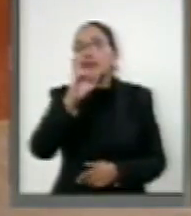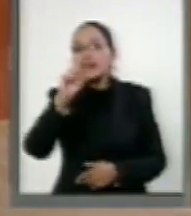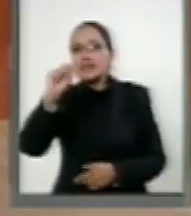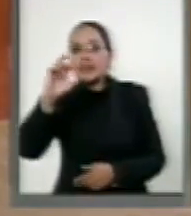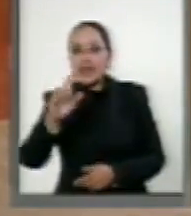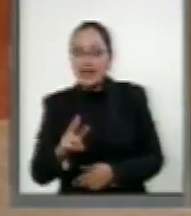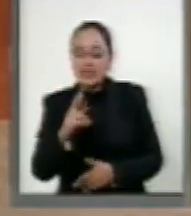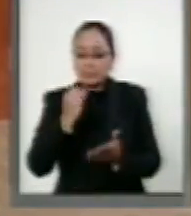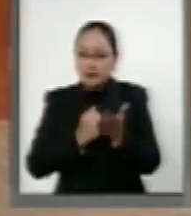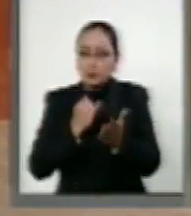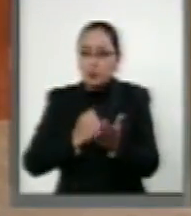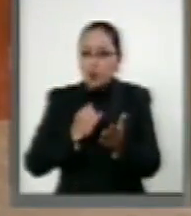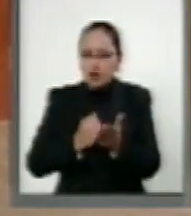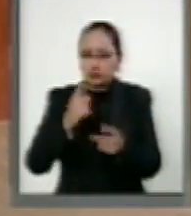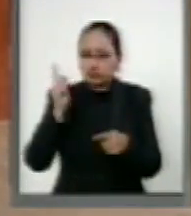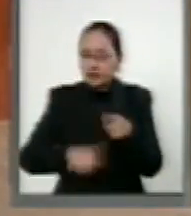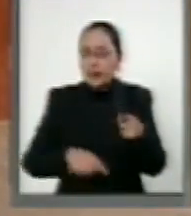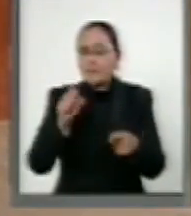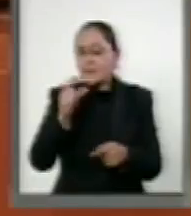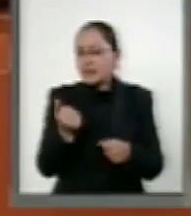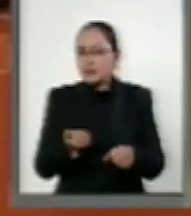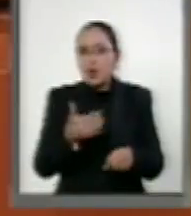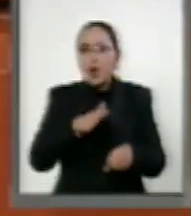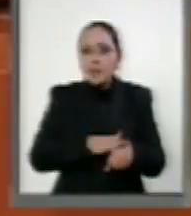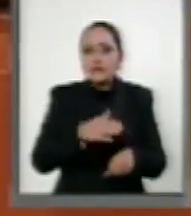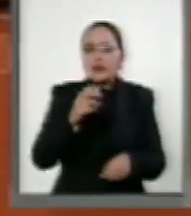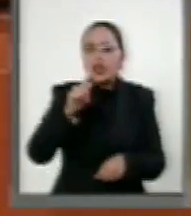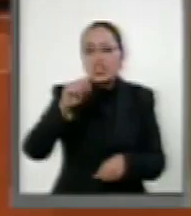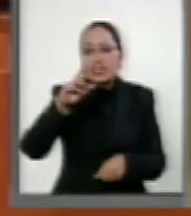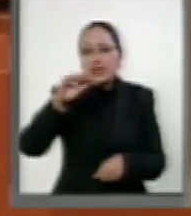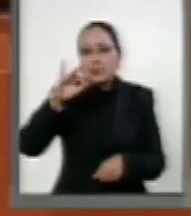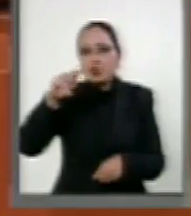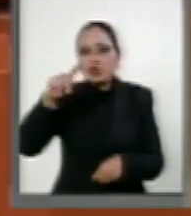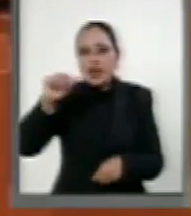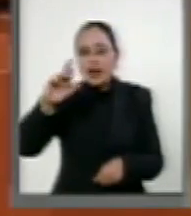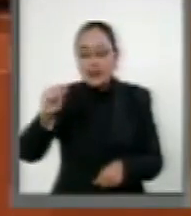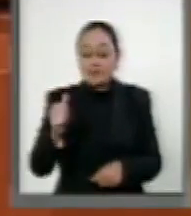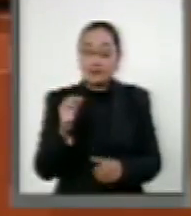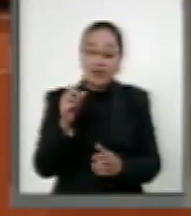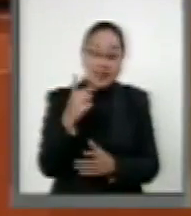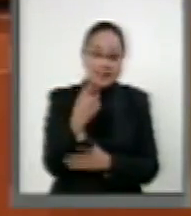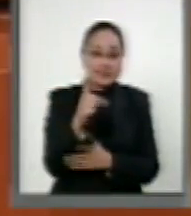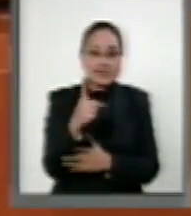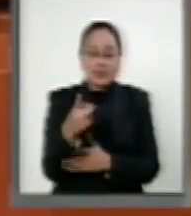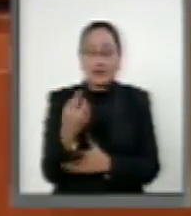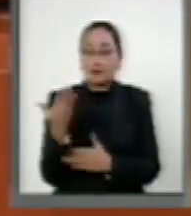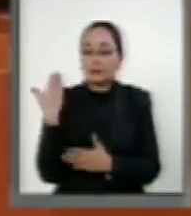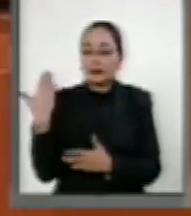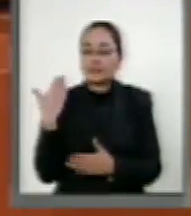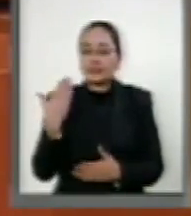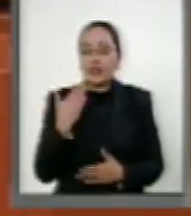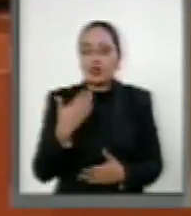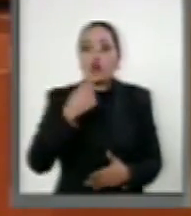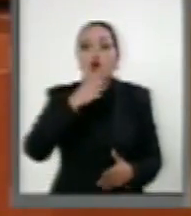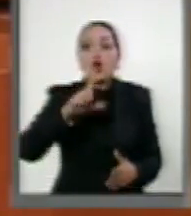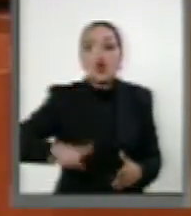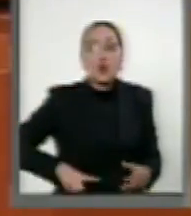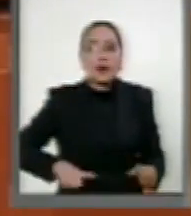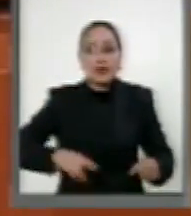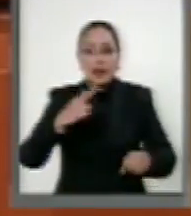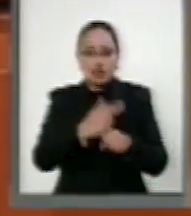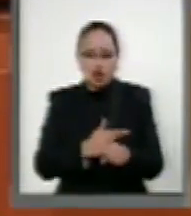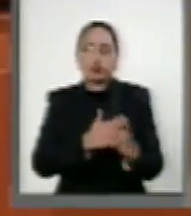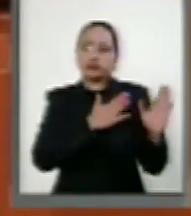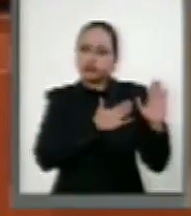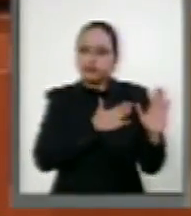por el Servicio de Administración Tributaria. En diciembre pasado, el gobernador se comprometió con los trabajadores académicos